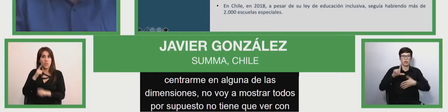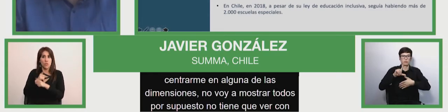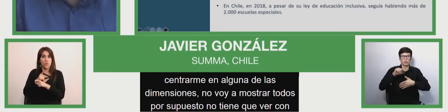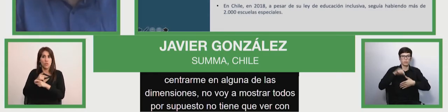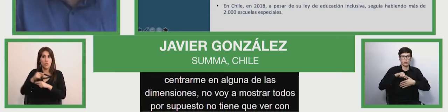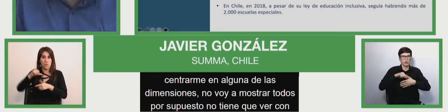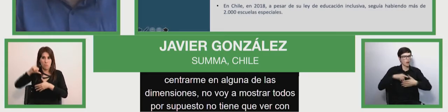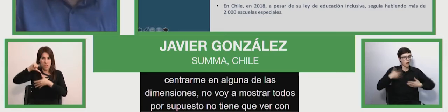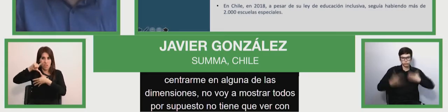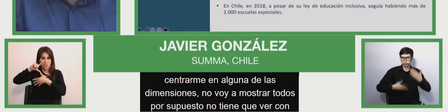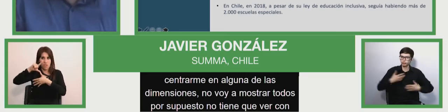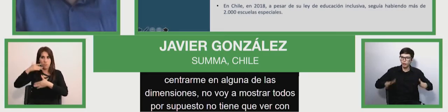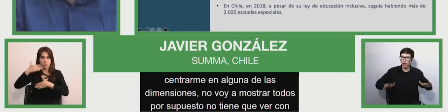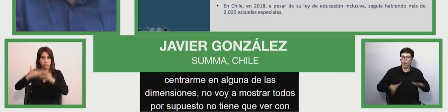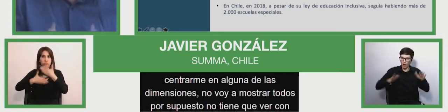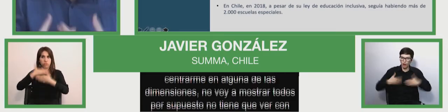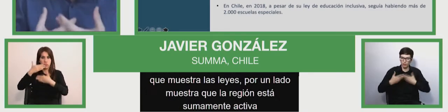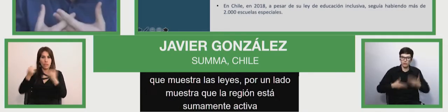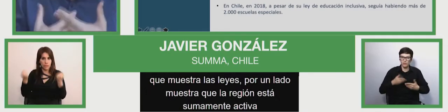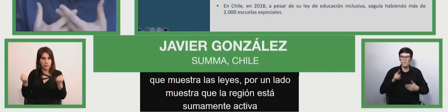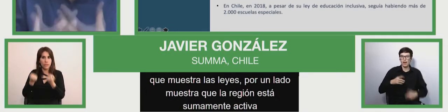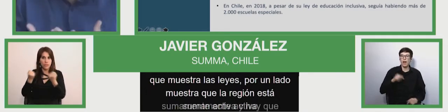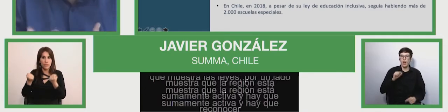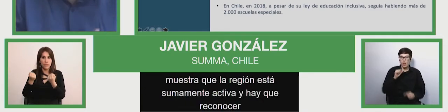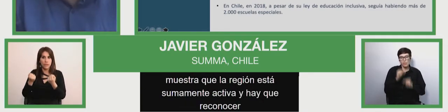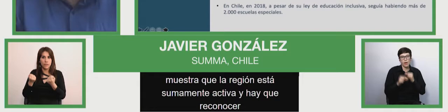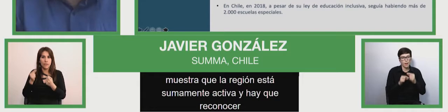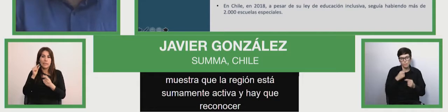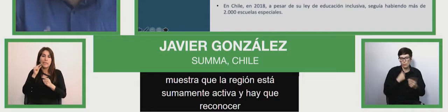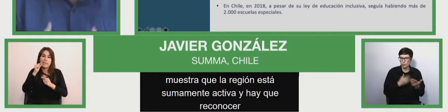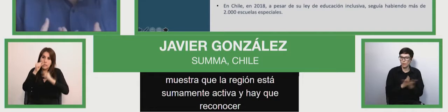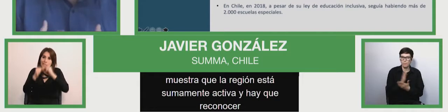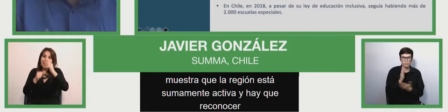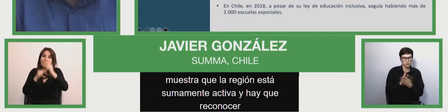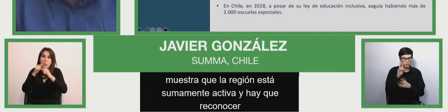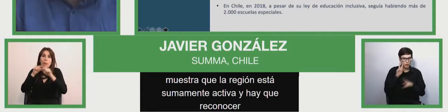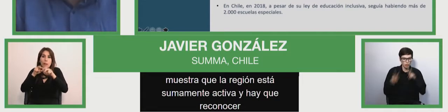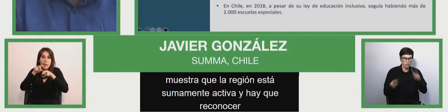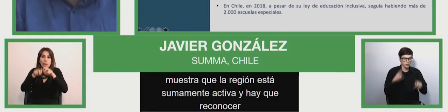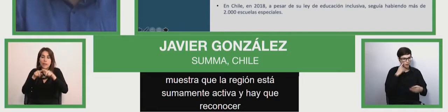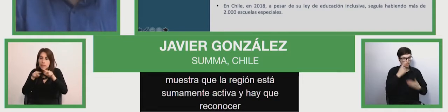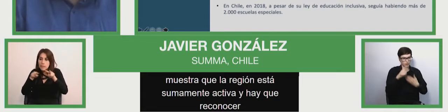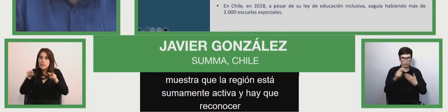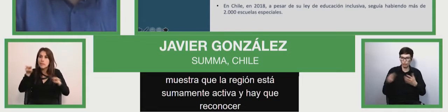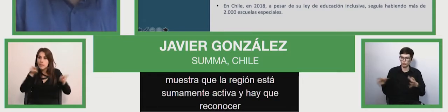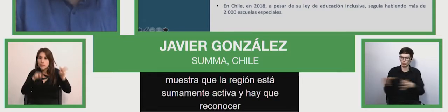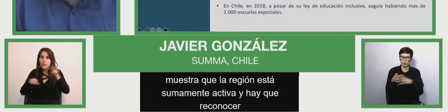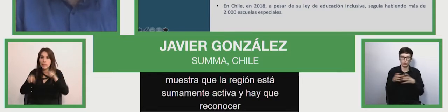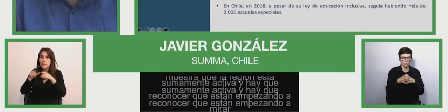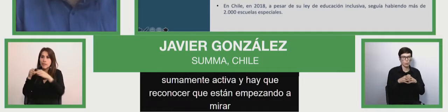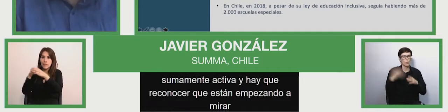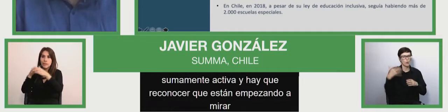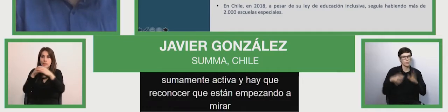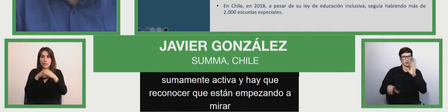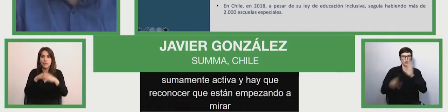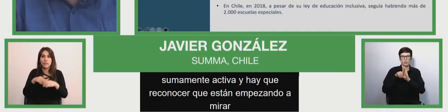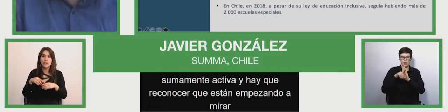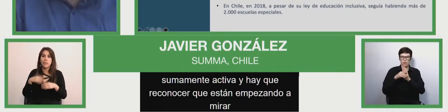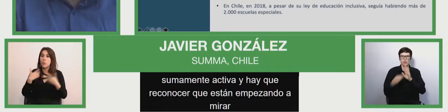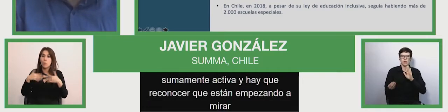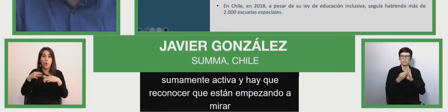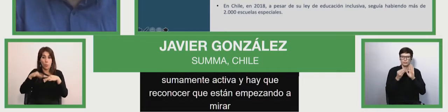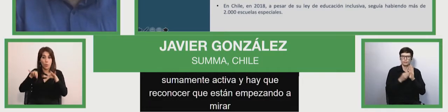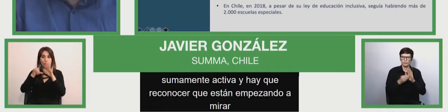y hay que reconocer que está empezando a mirar justamente a estos grupos, por reconocer la importancia de legislar por